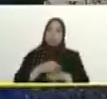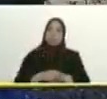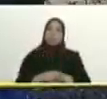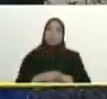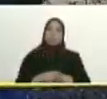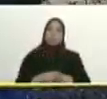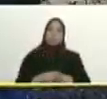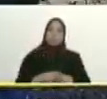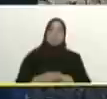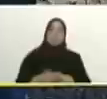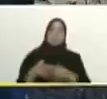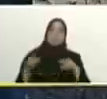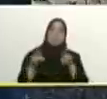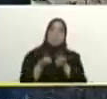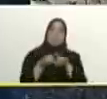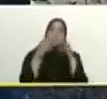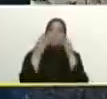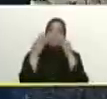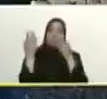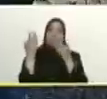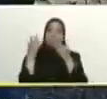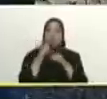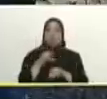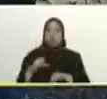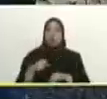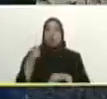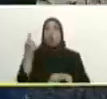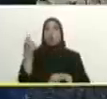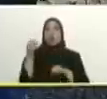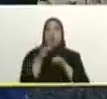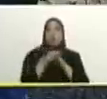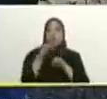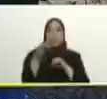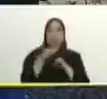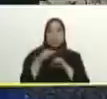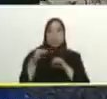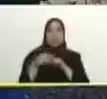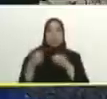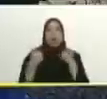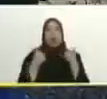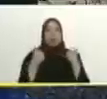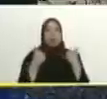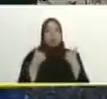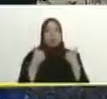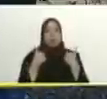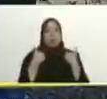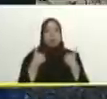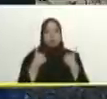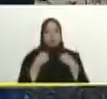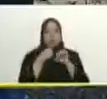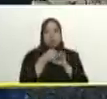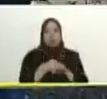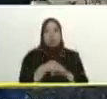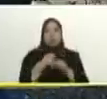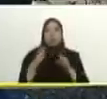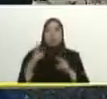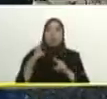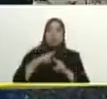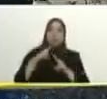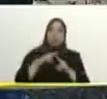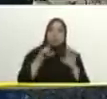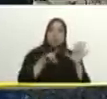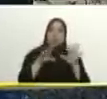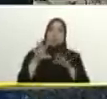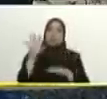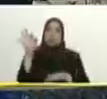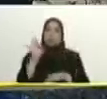de alguna manera hemos venido atendiendo son 11 municipios afectados como lo dijo el gobernador sin embargo bueno por supuesto San Cristóbal fue afectado un 65